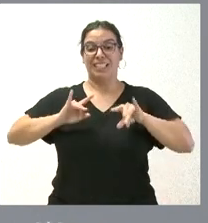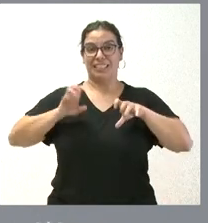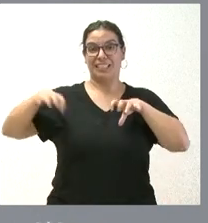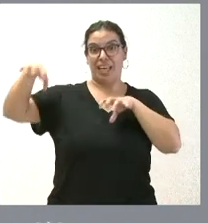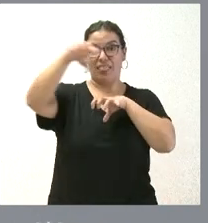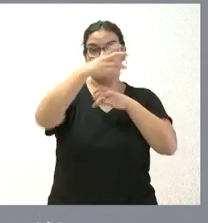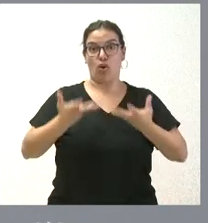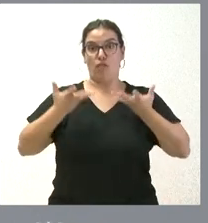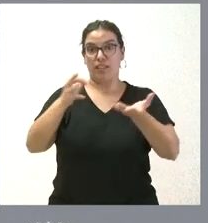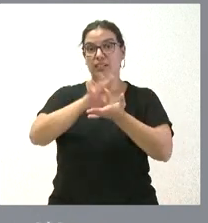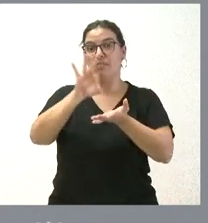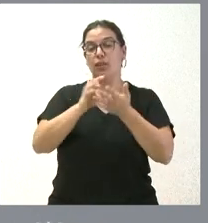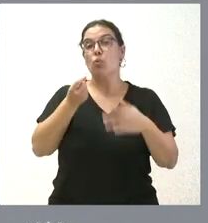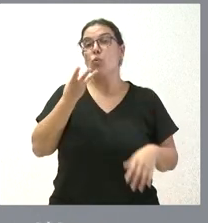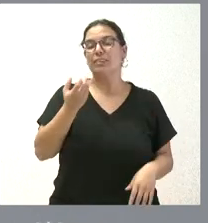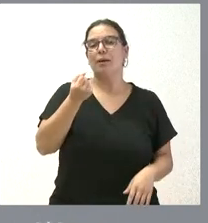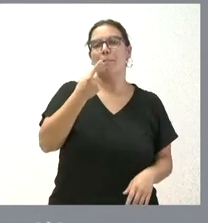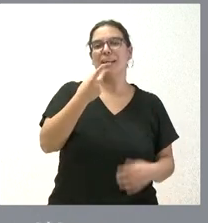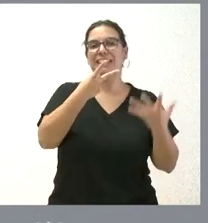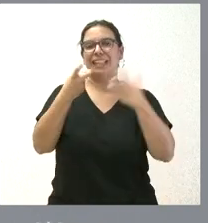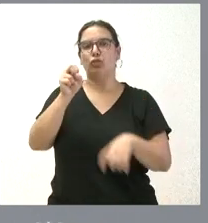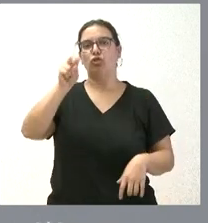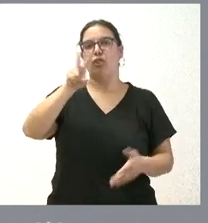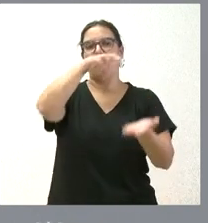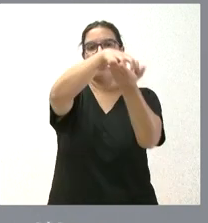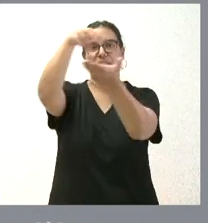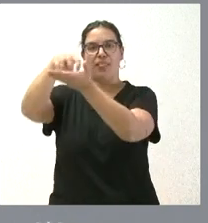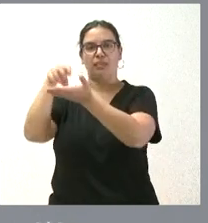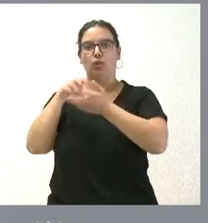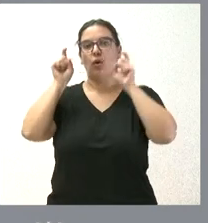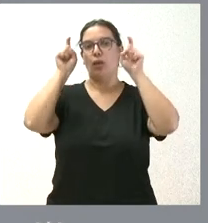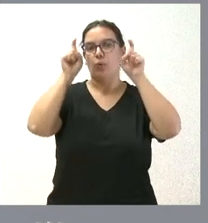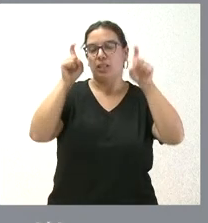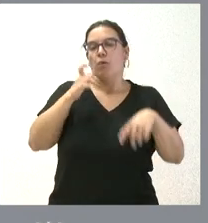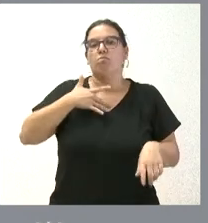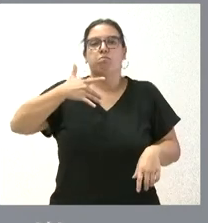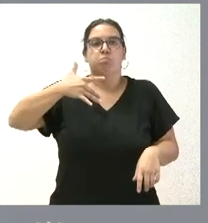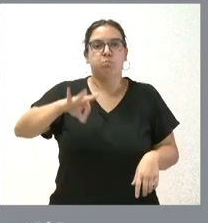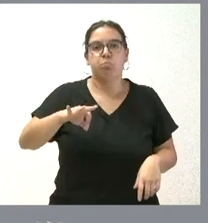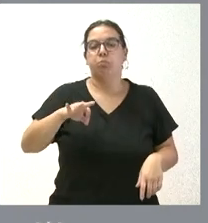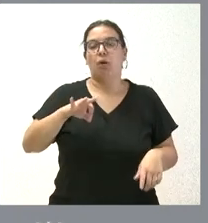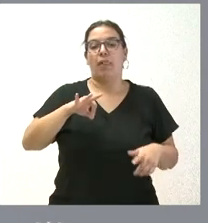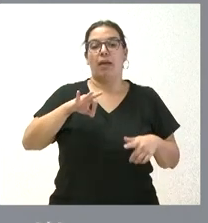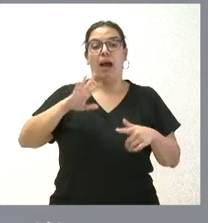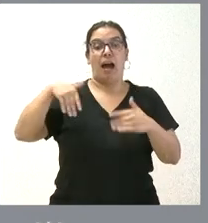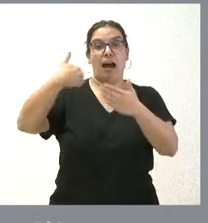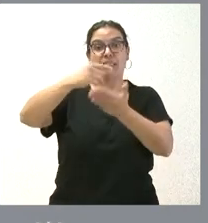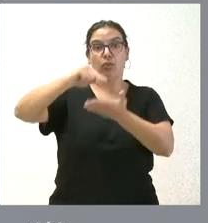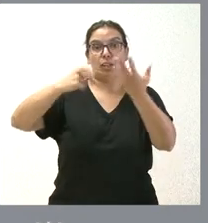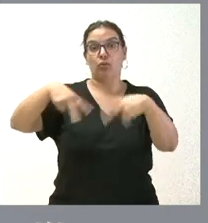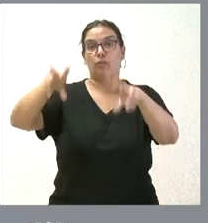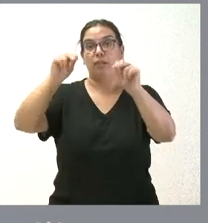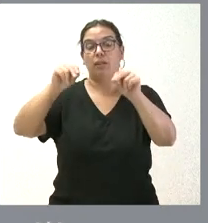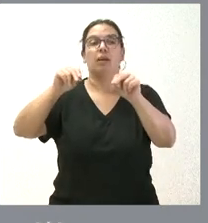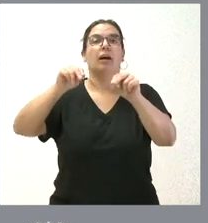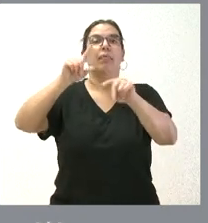este servicio es un total de 1.712 centros educativos que pueden variar a lo largo de la ejecución del contrato en función de la evolución de los